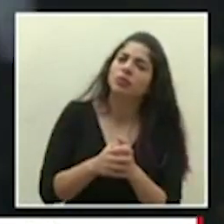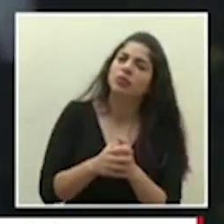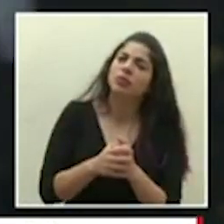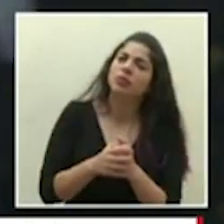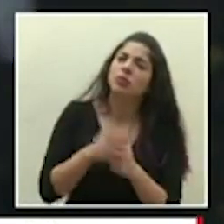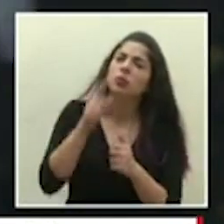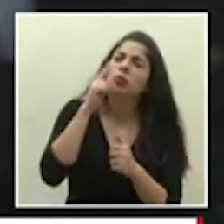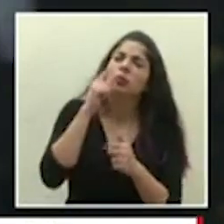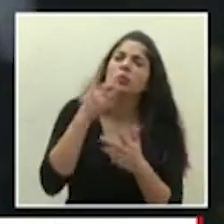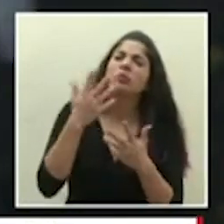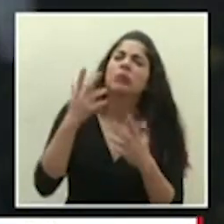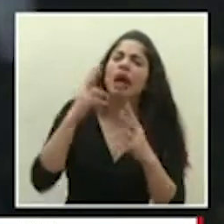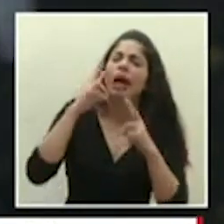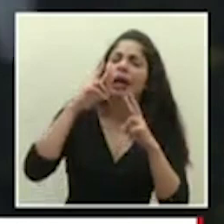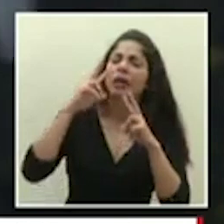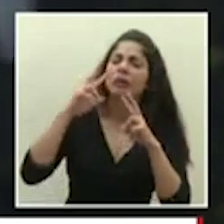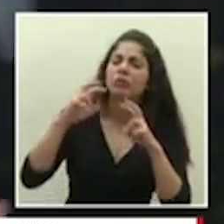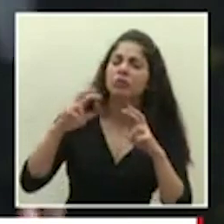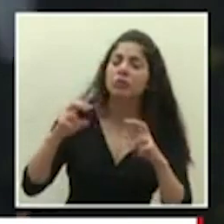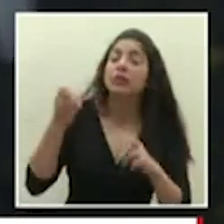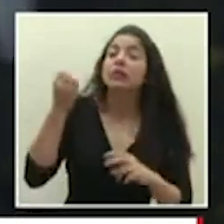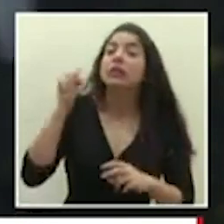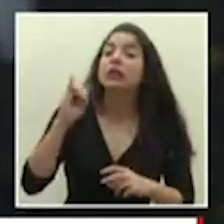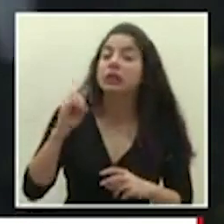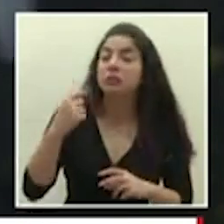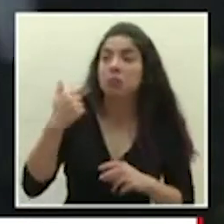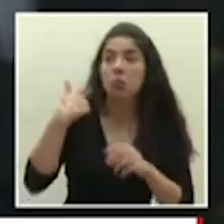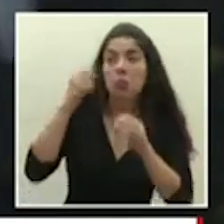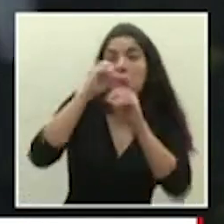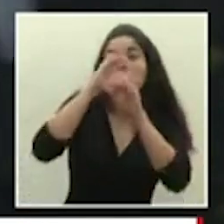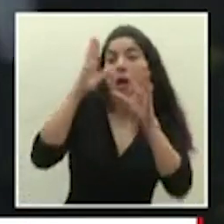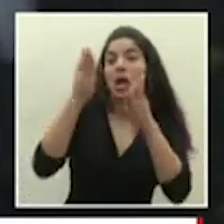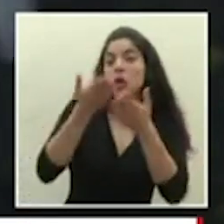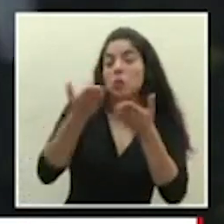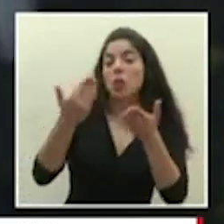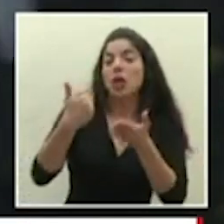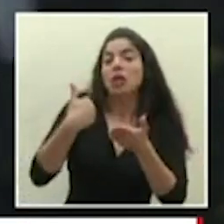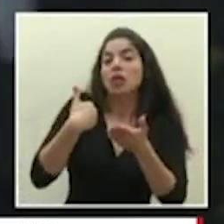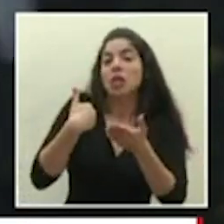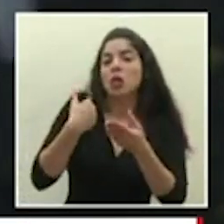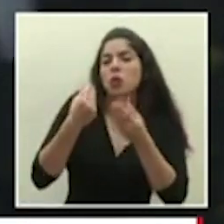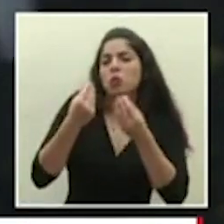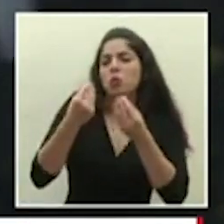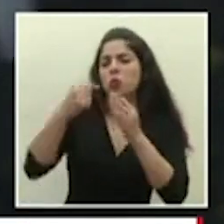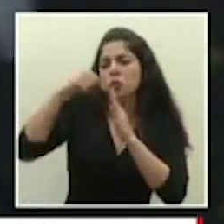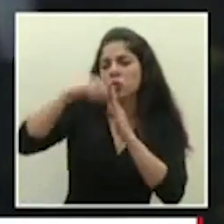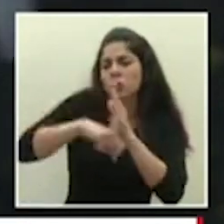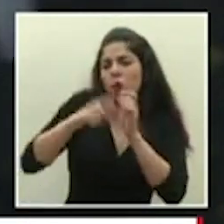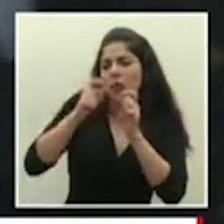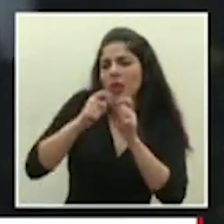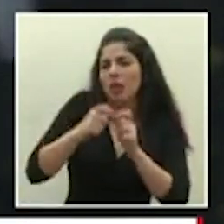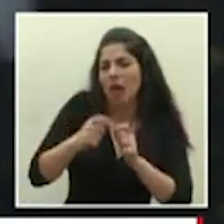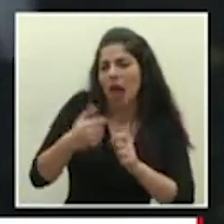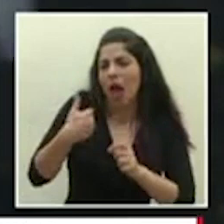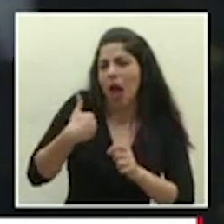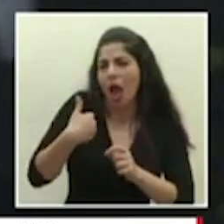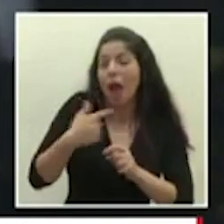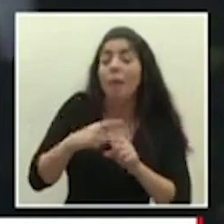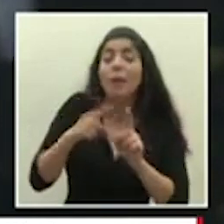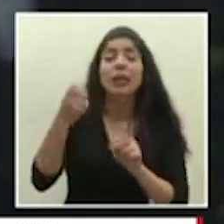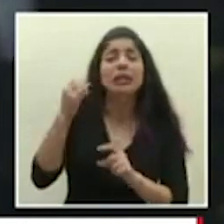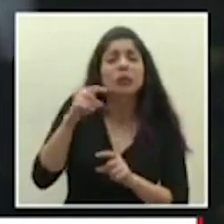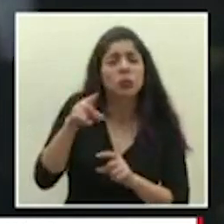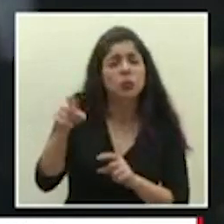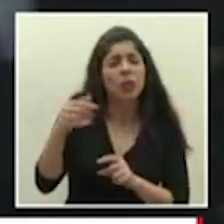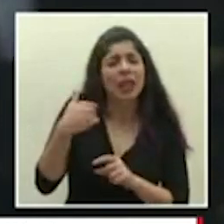valoración y si me imagino tienen muchísimos detalles que apuntar pero si tienen